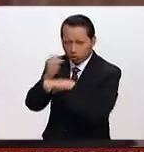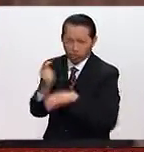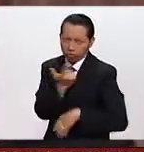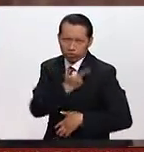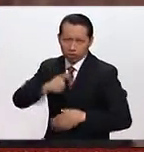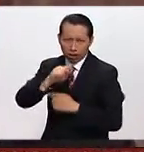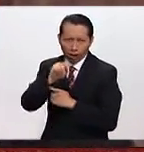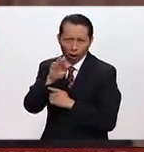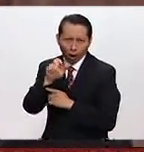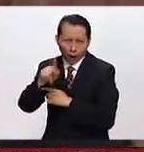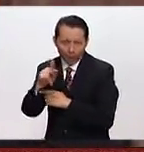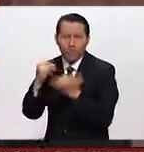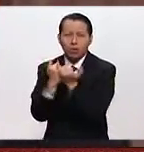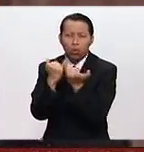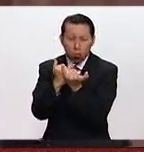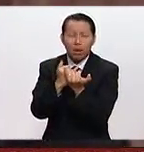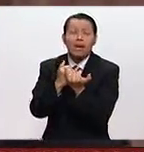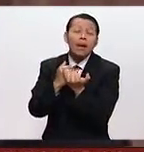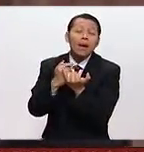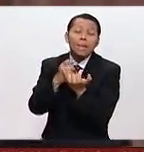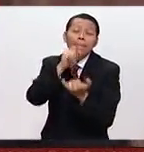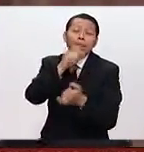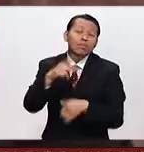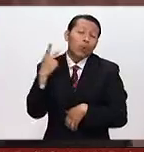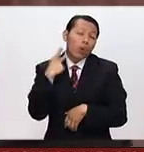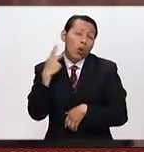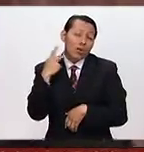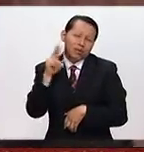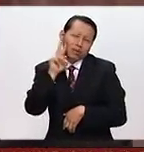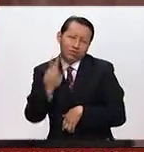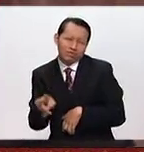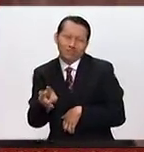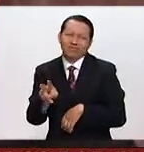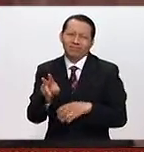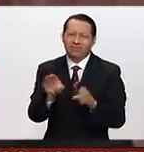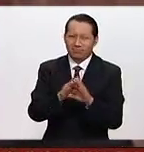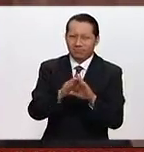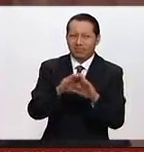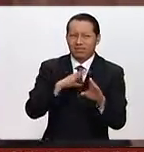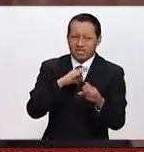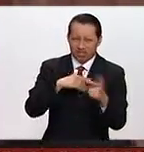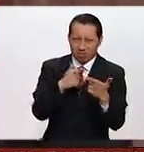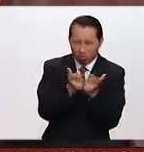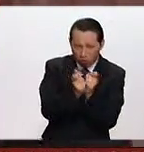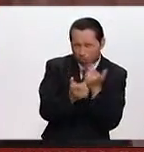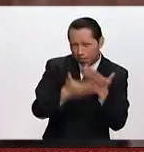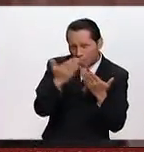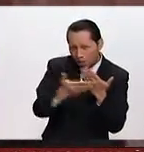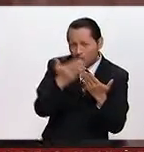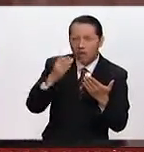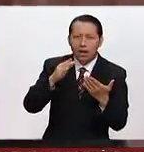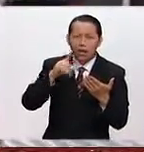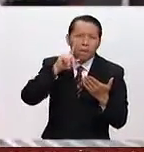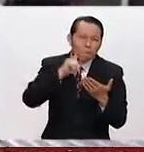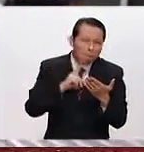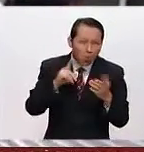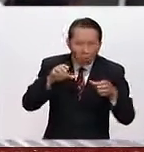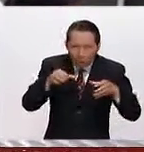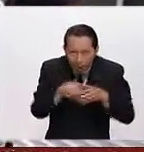donde su posición política no está acercándose a esos votantes de las minorías, a las mujeres, a las